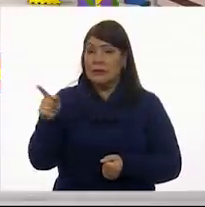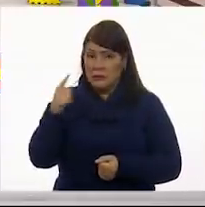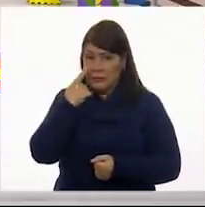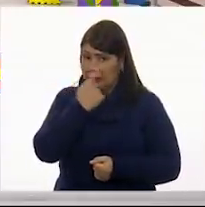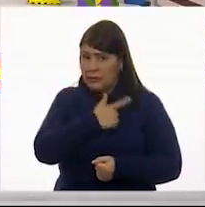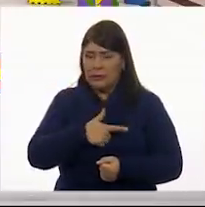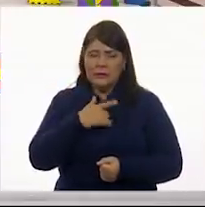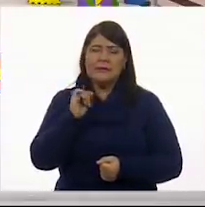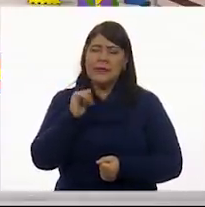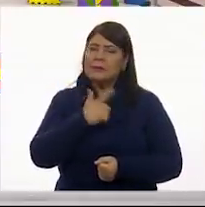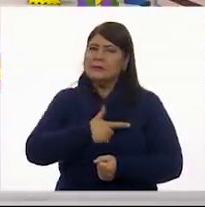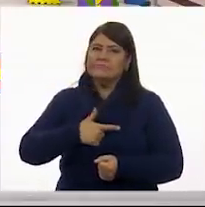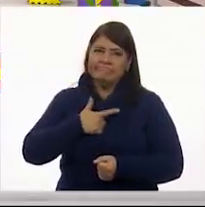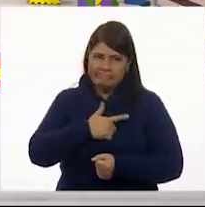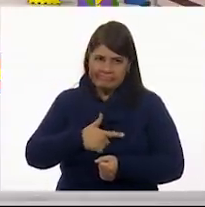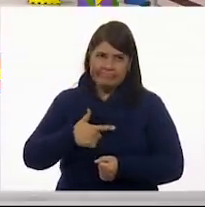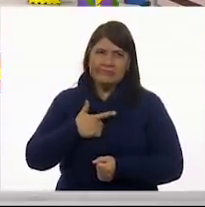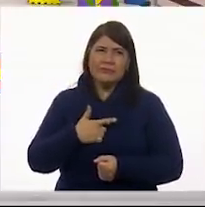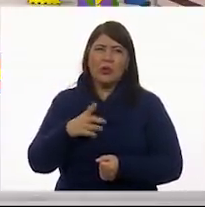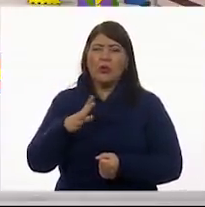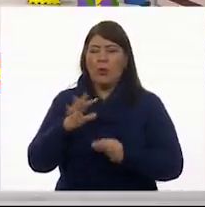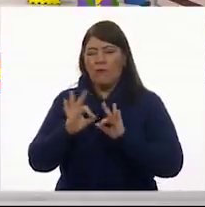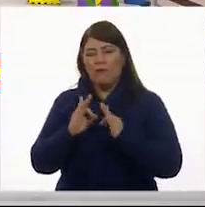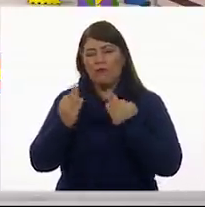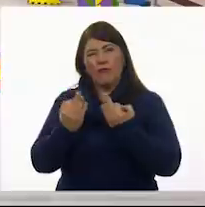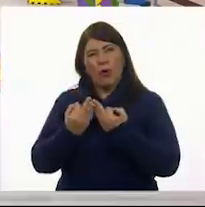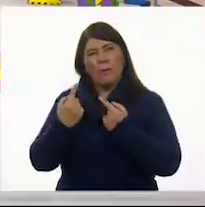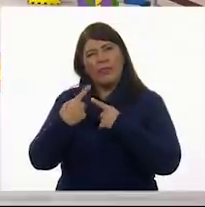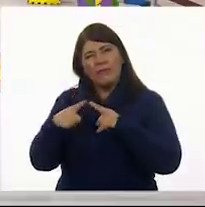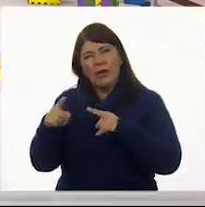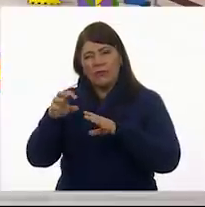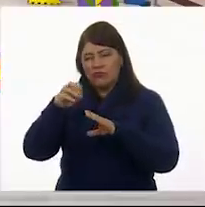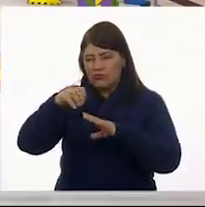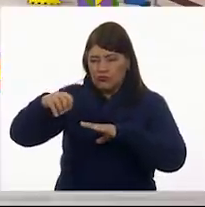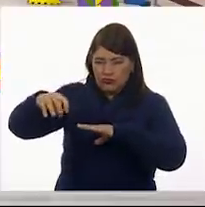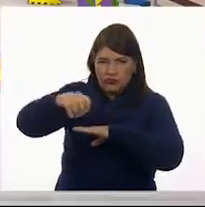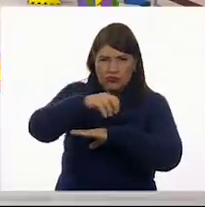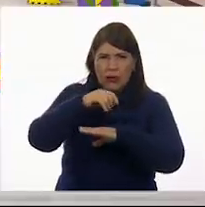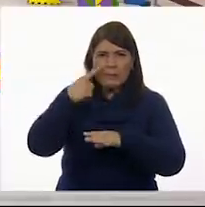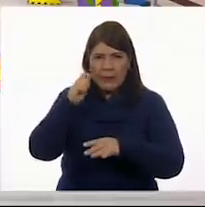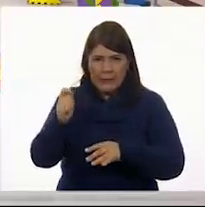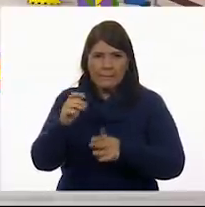encantó y además cómo le da una diferente textura al papel. Vamos, por favor, a colocar